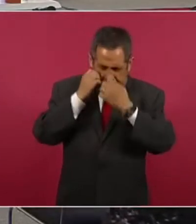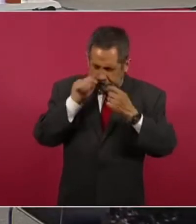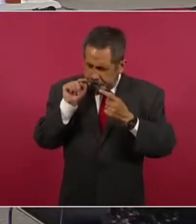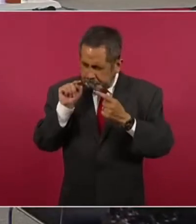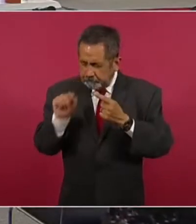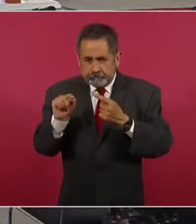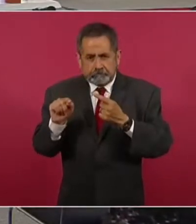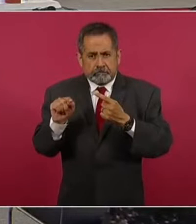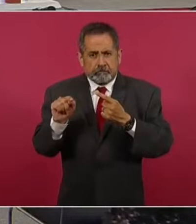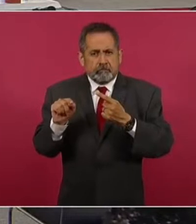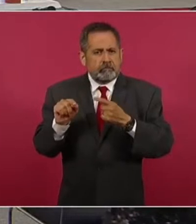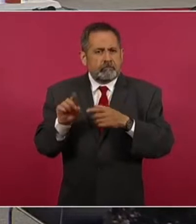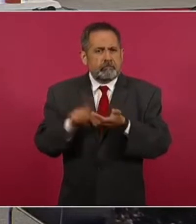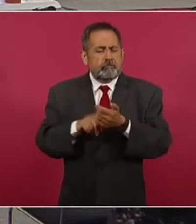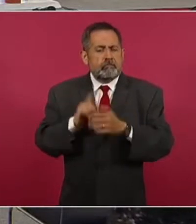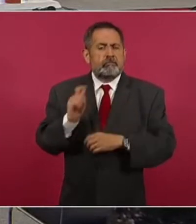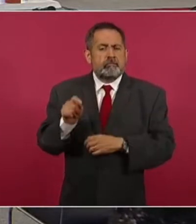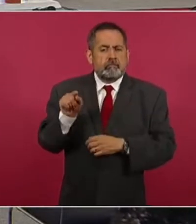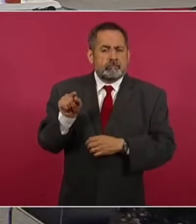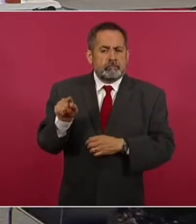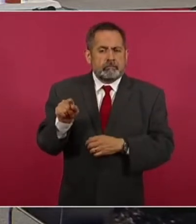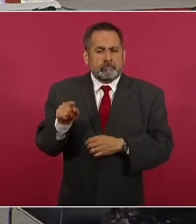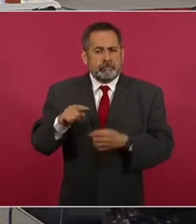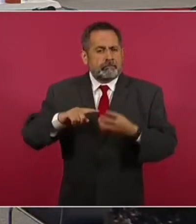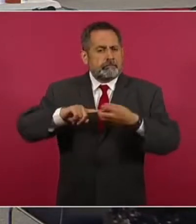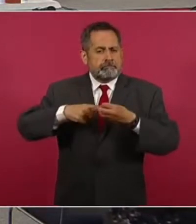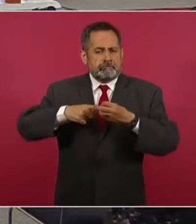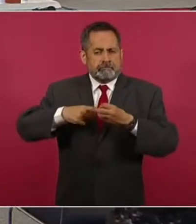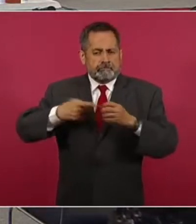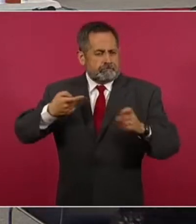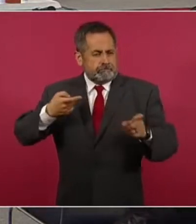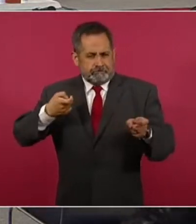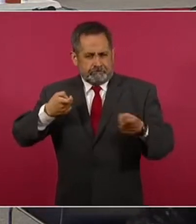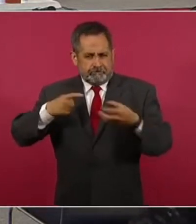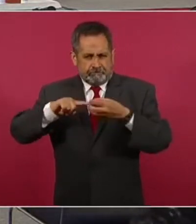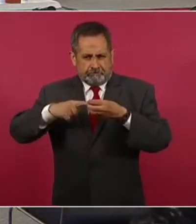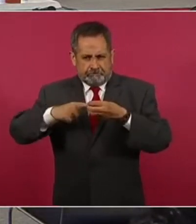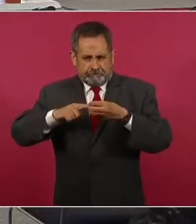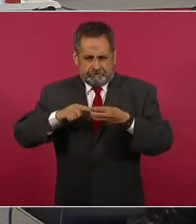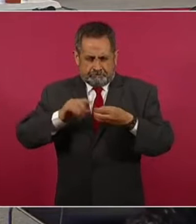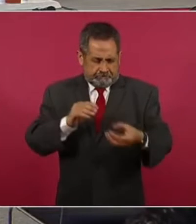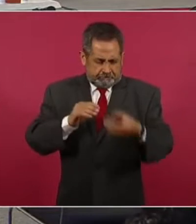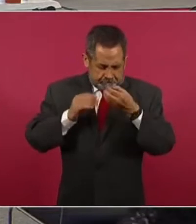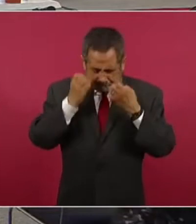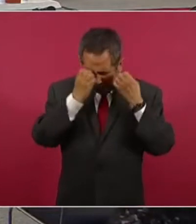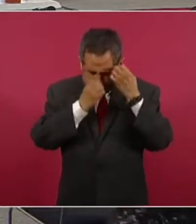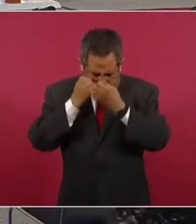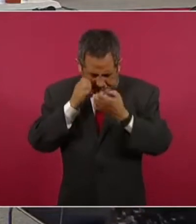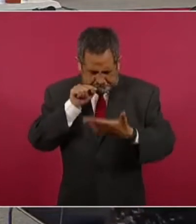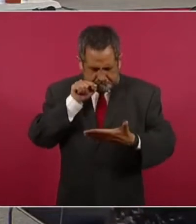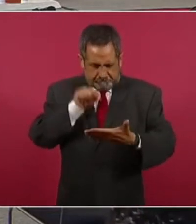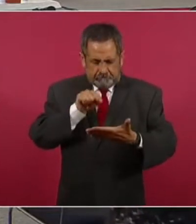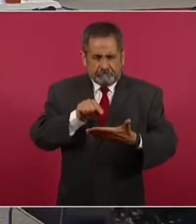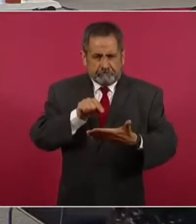sobre balística se descubre que